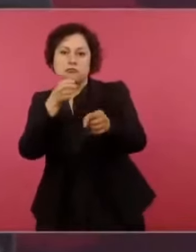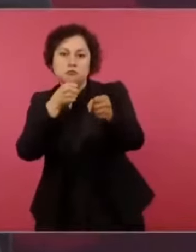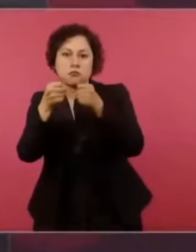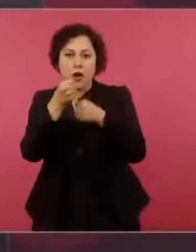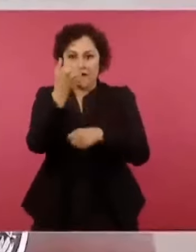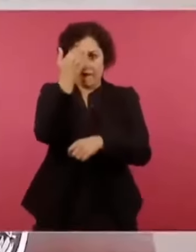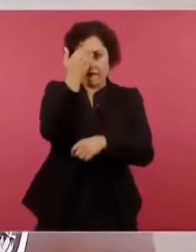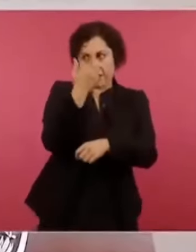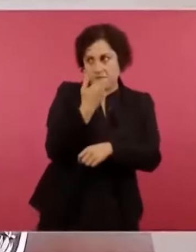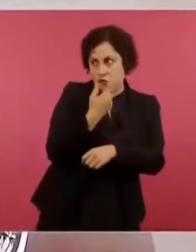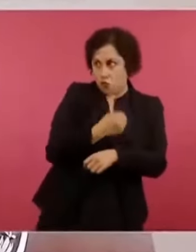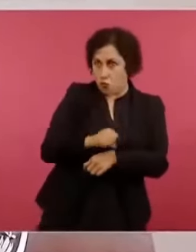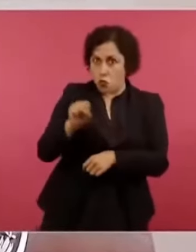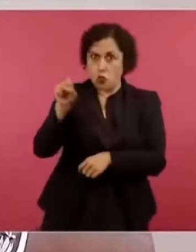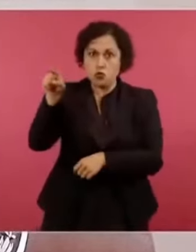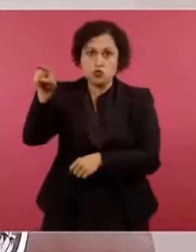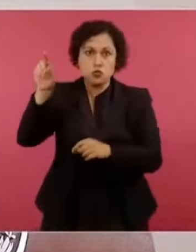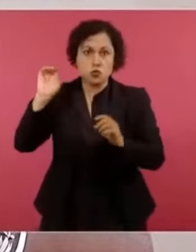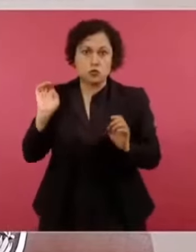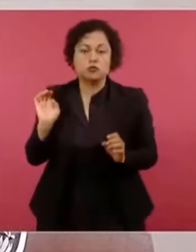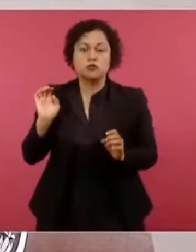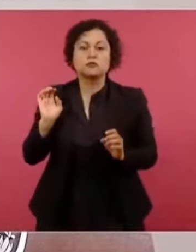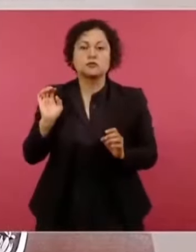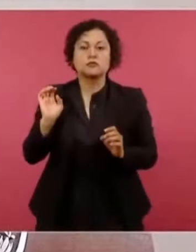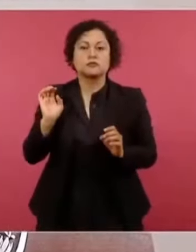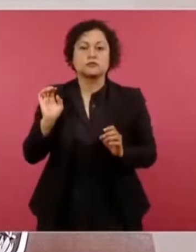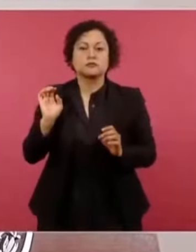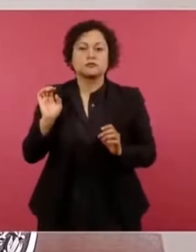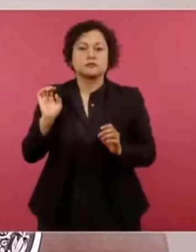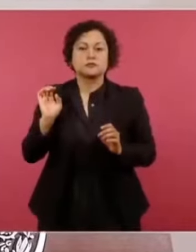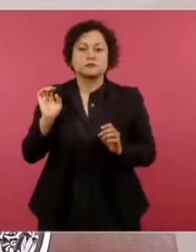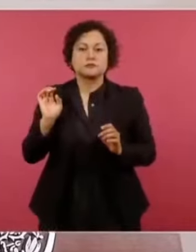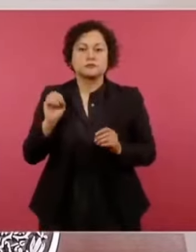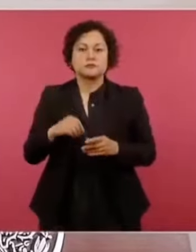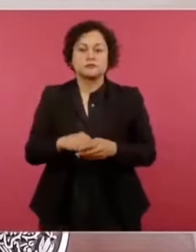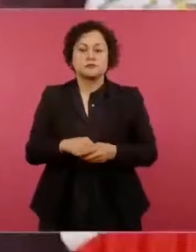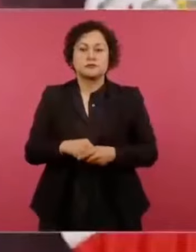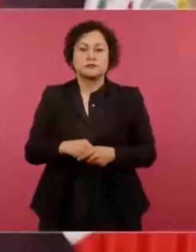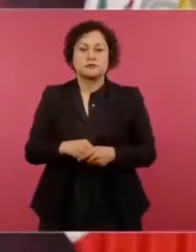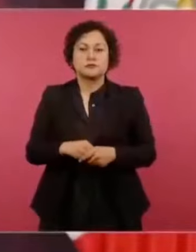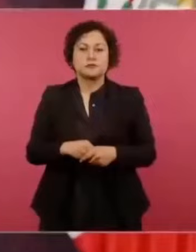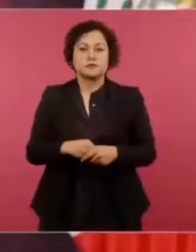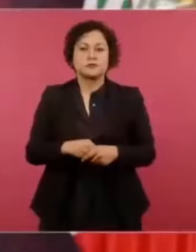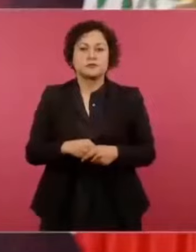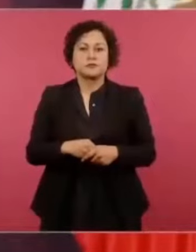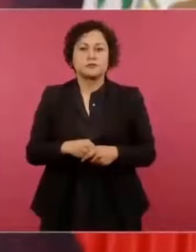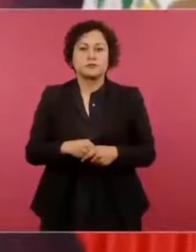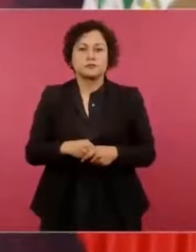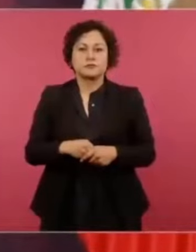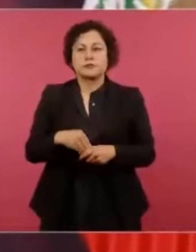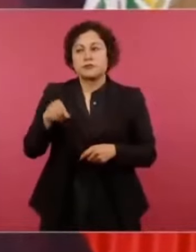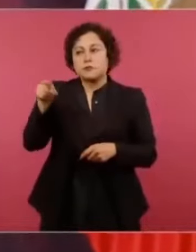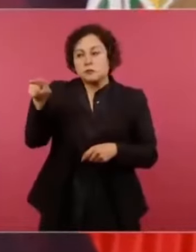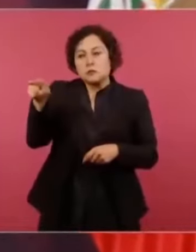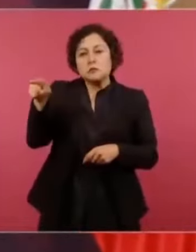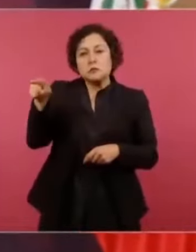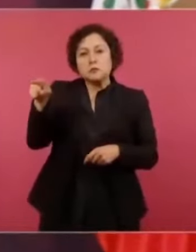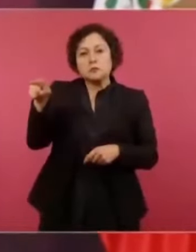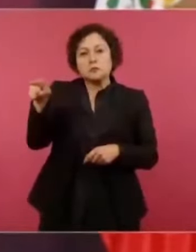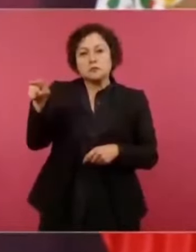siendo jueces, jueces,